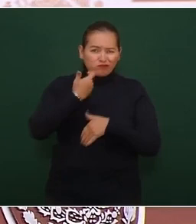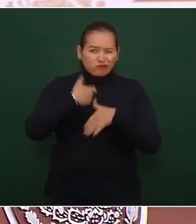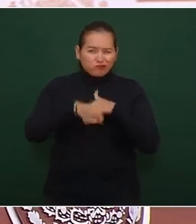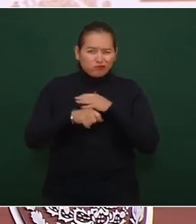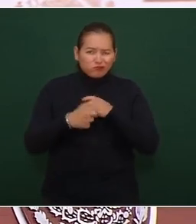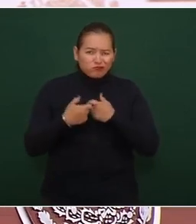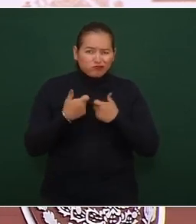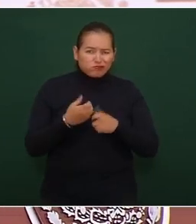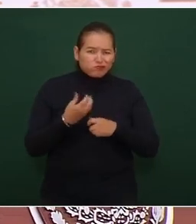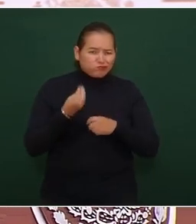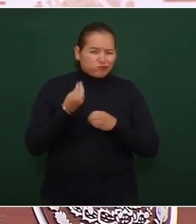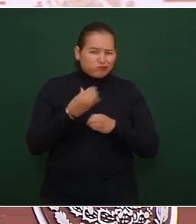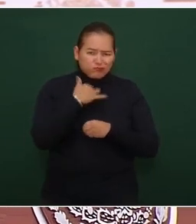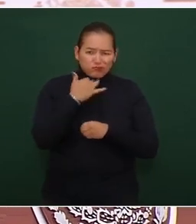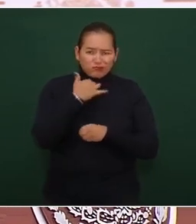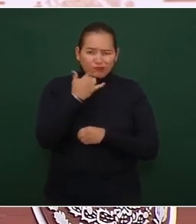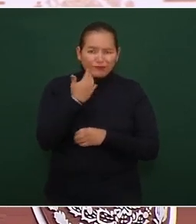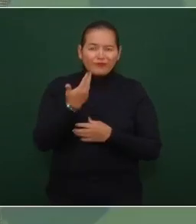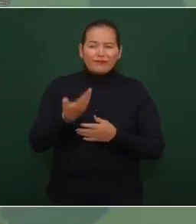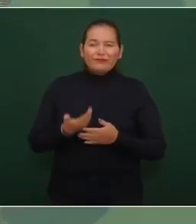muy corruptos